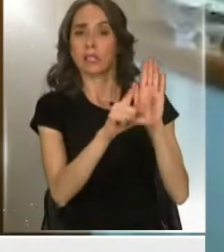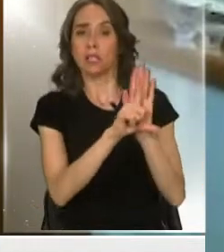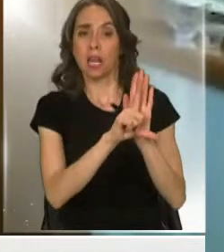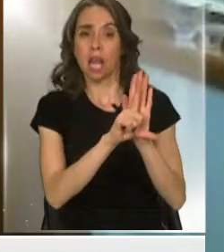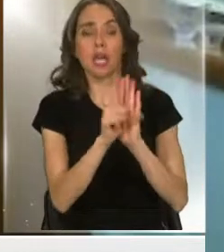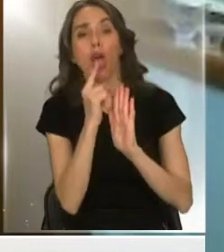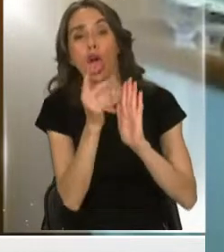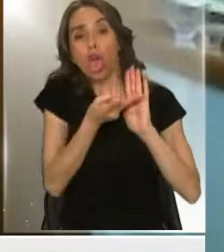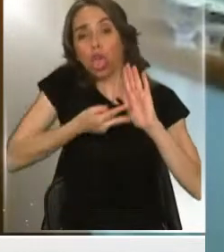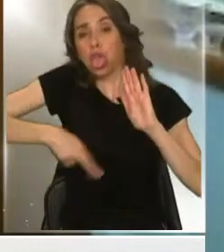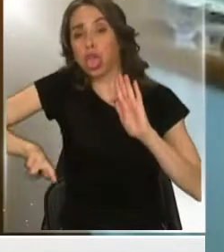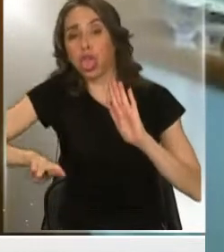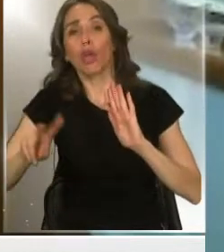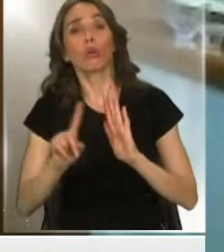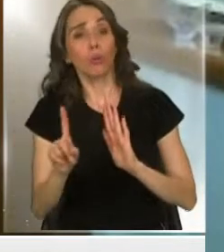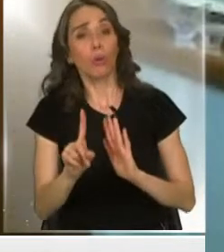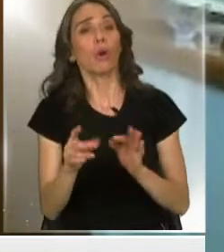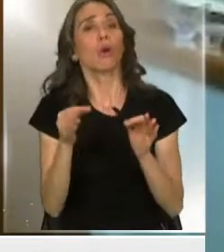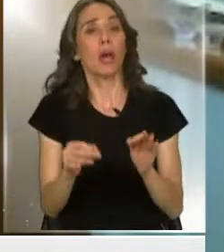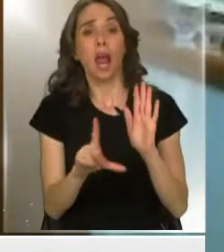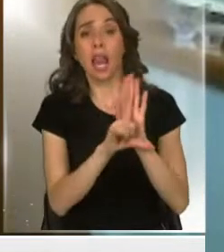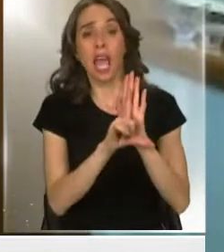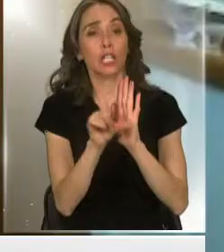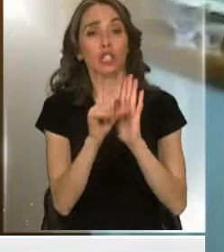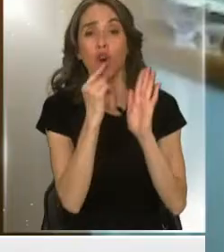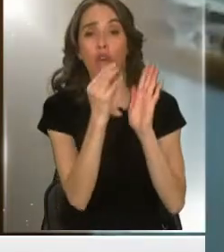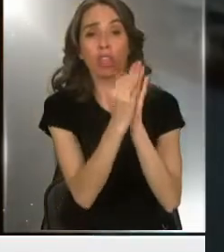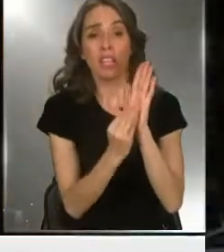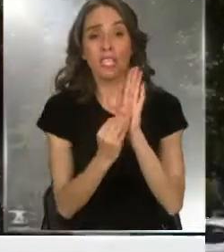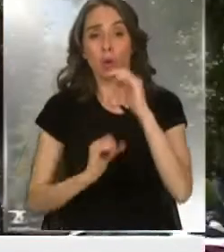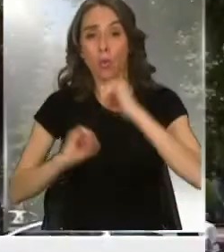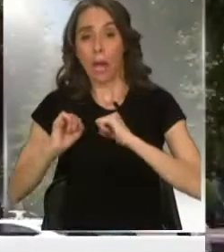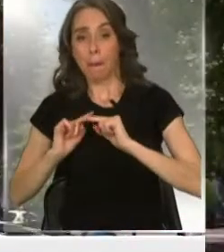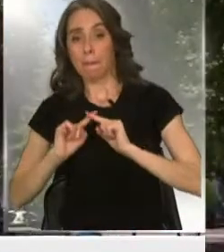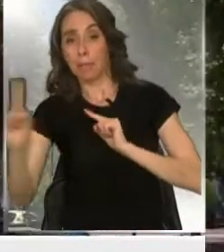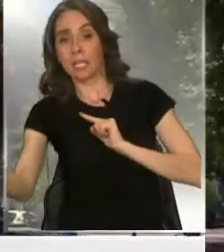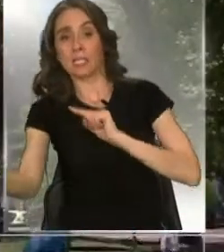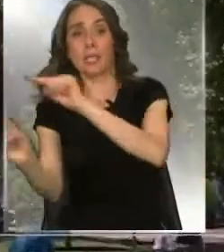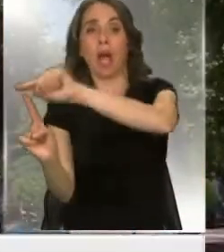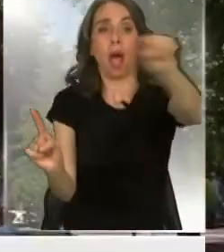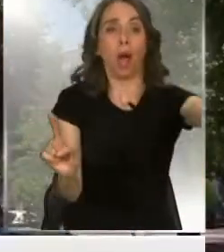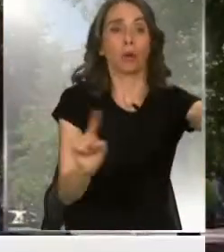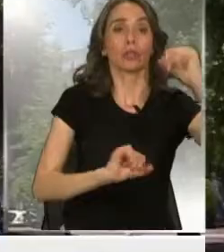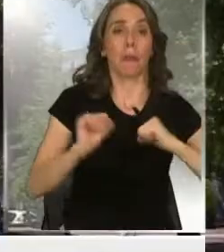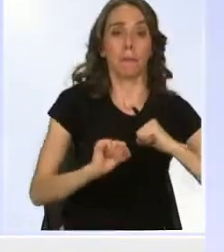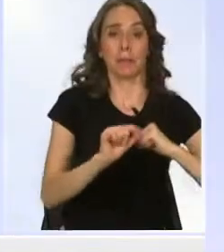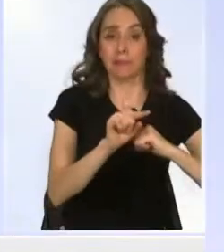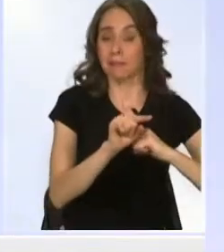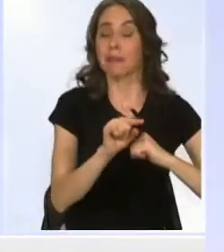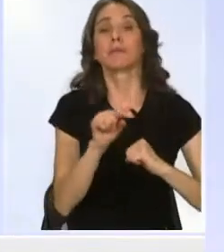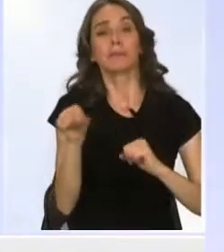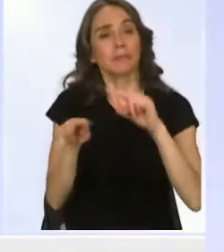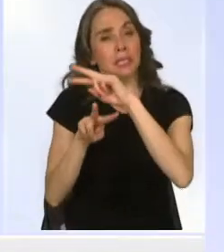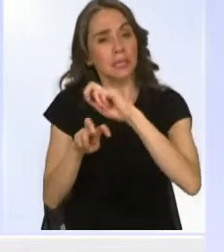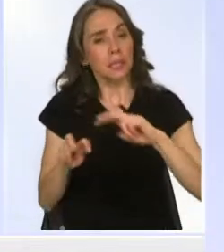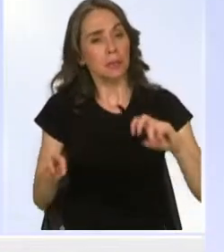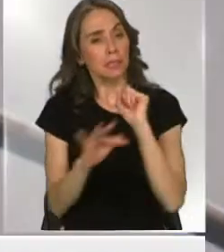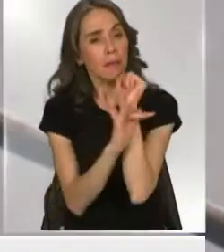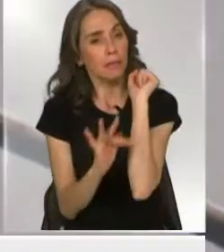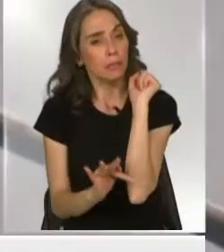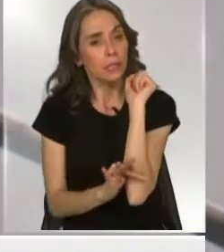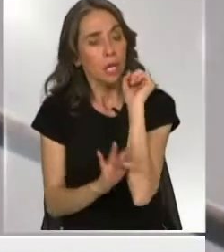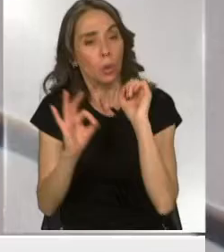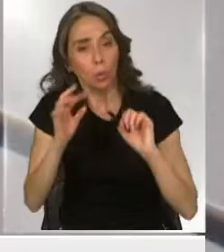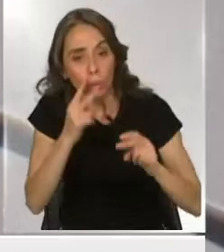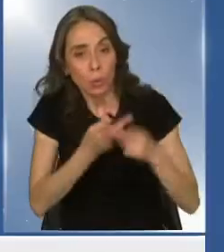un subterfugio, sino porque efectivamente la ley no capta esa situación. La investigación asoma en medio del